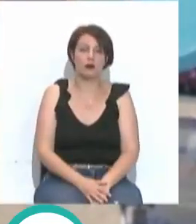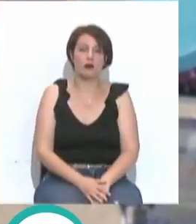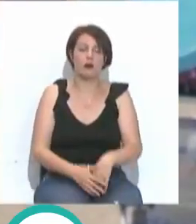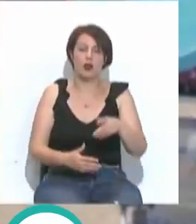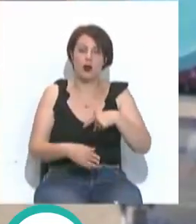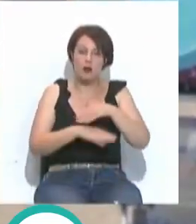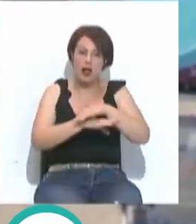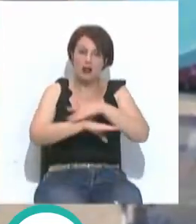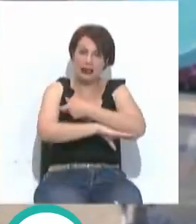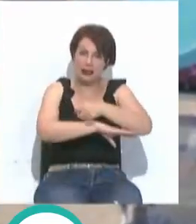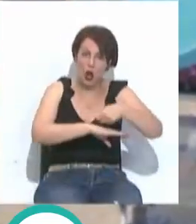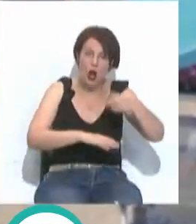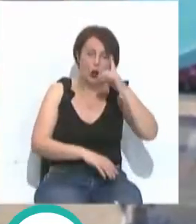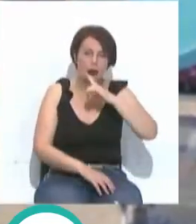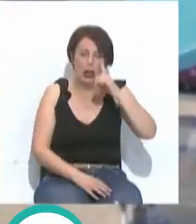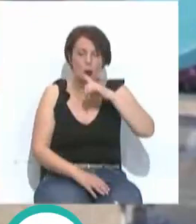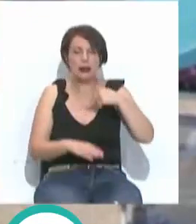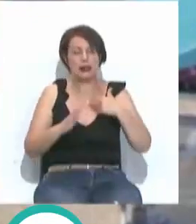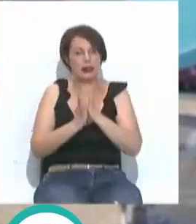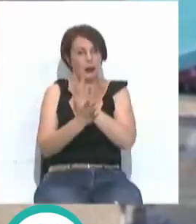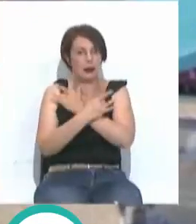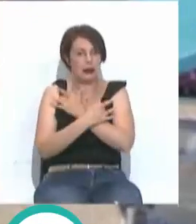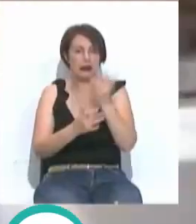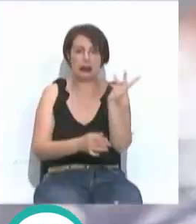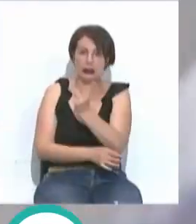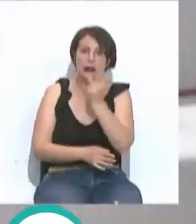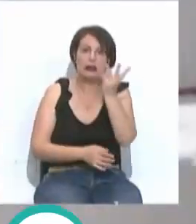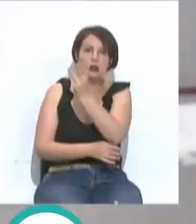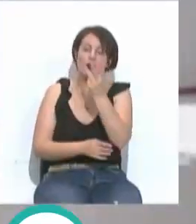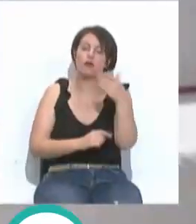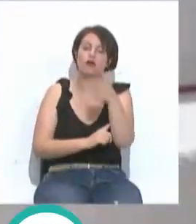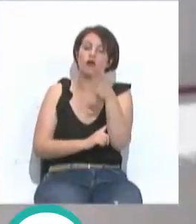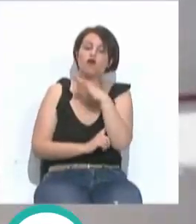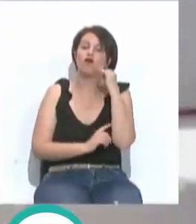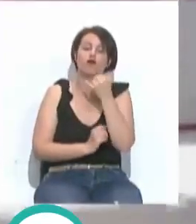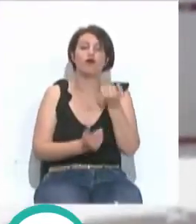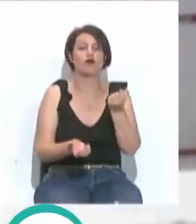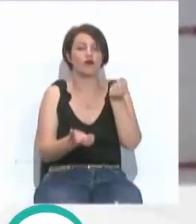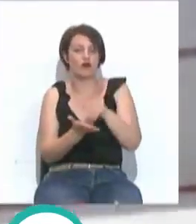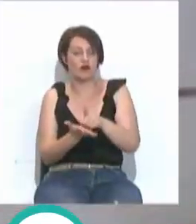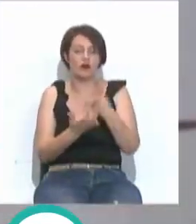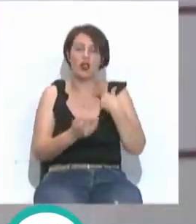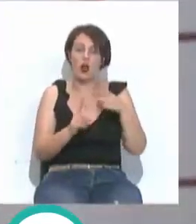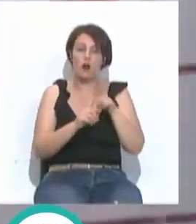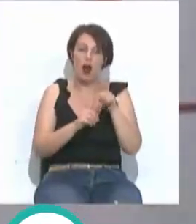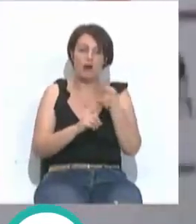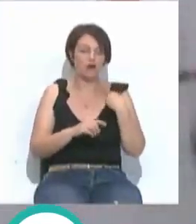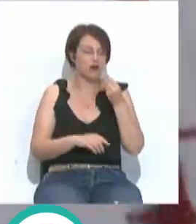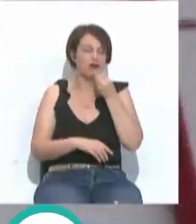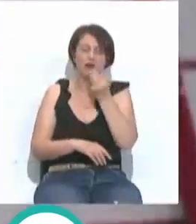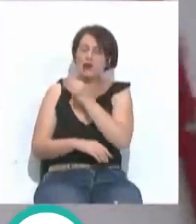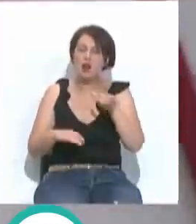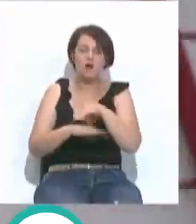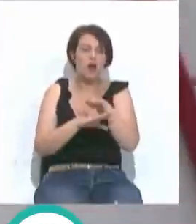Las playas de la victoria Cortadura y Santa María del Mar han renovado sus banderas azules que las sitúan entre las mejores